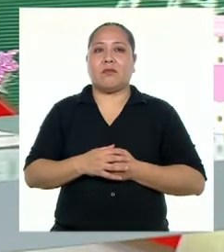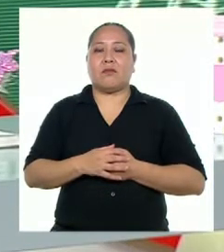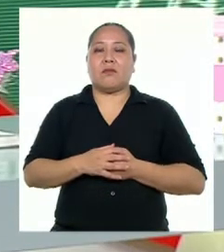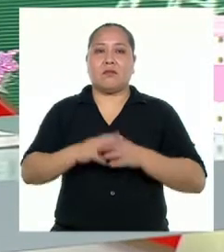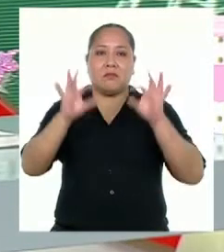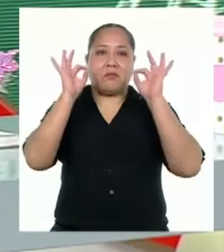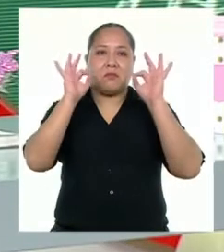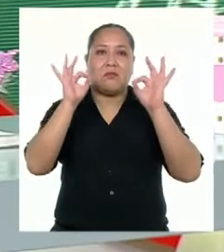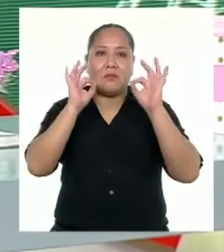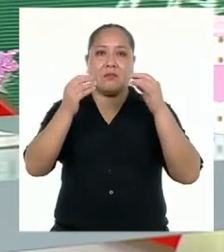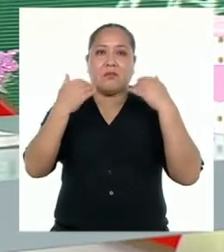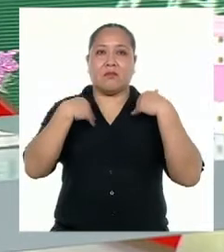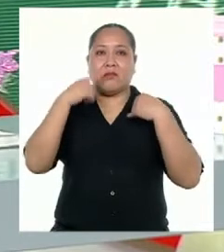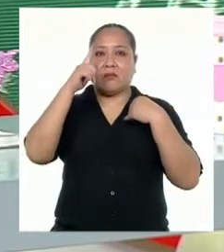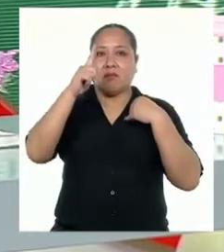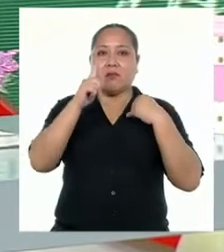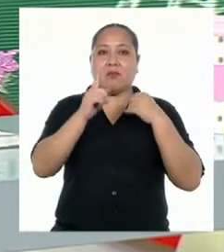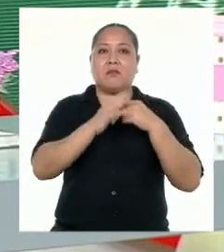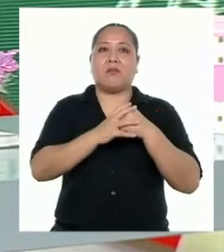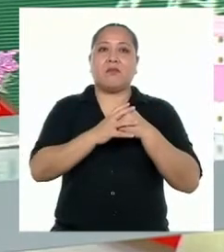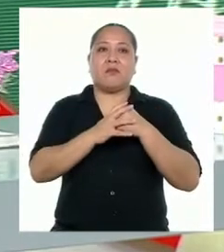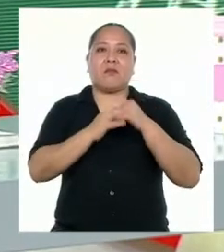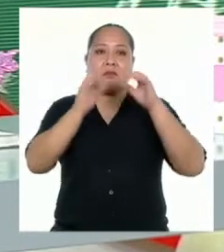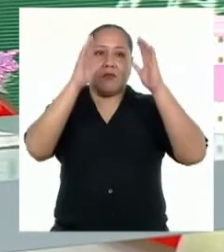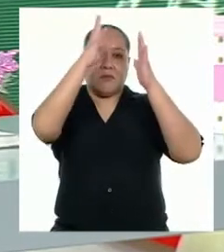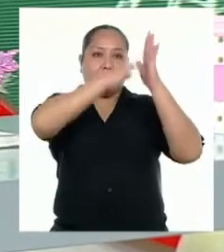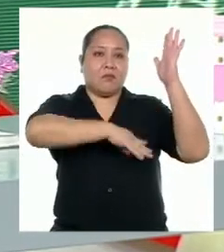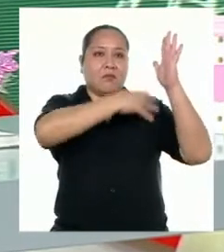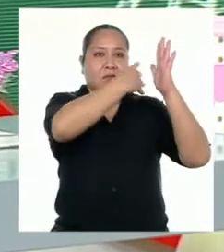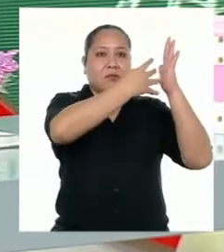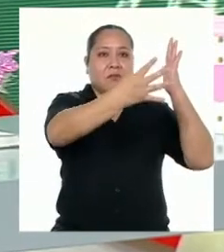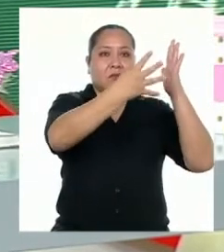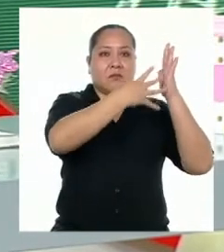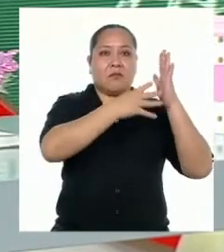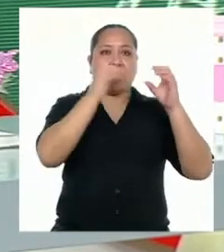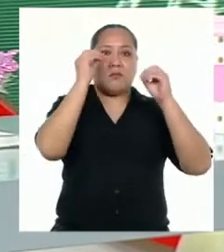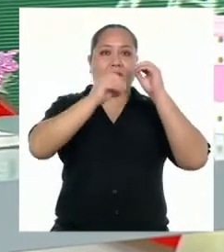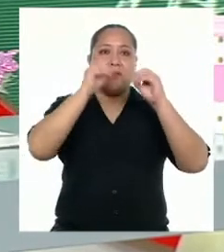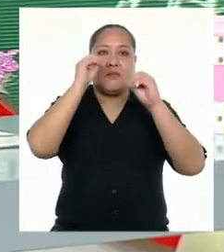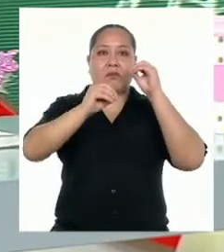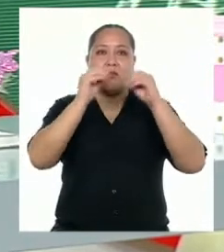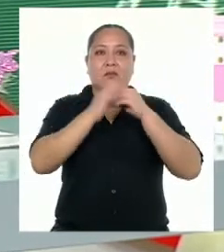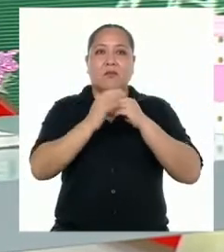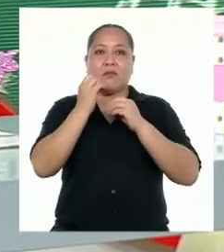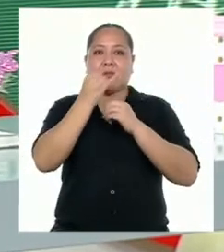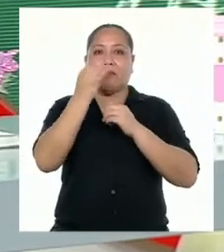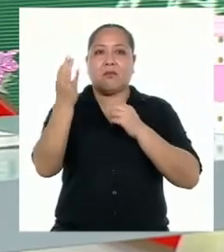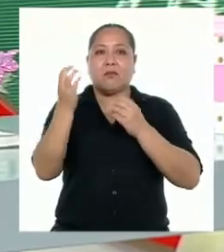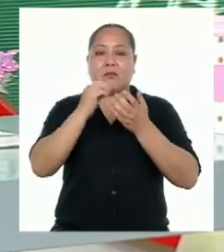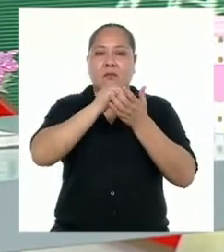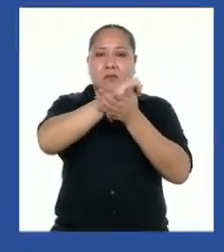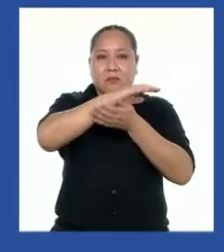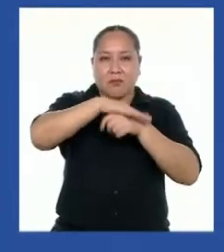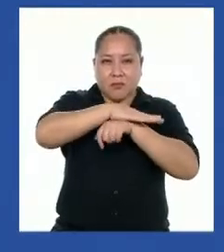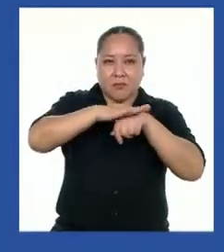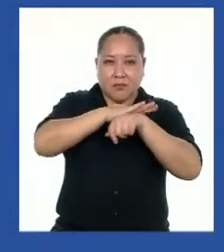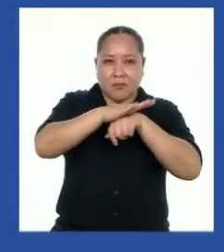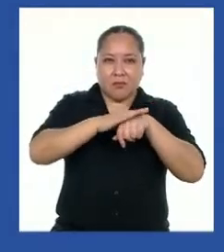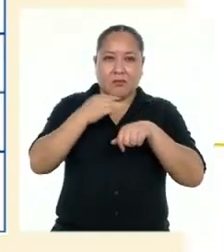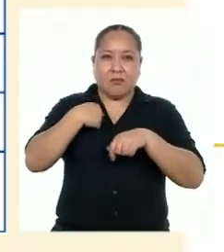¡Excelente! Tengo un cuadrito en el que he ido poniendo unas notas para la planificación de la crónica que quiero hacer. ¡Ahí va!